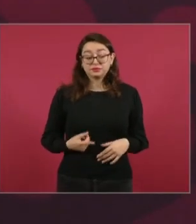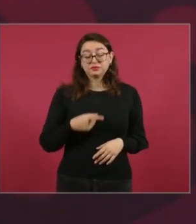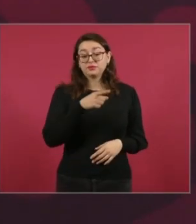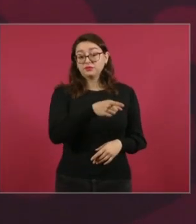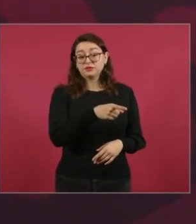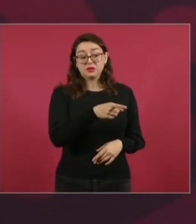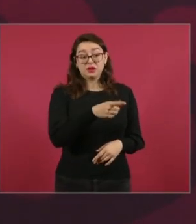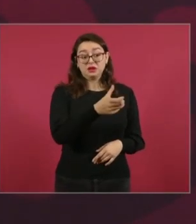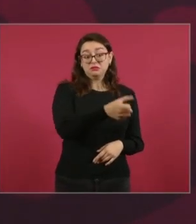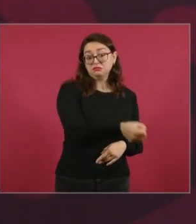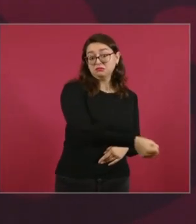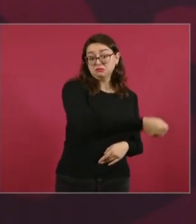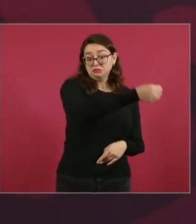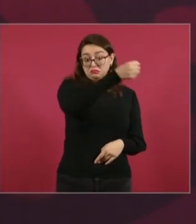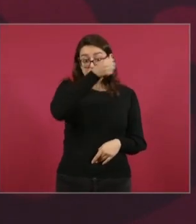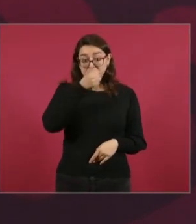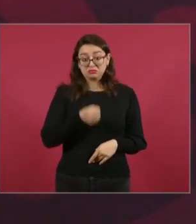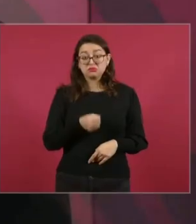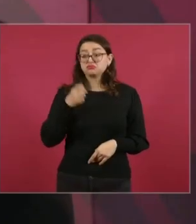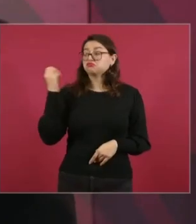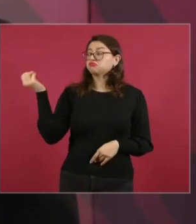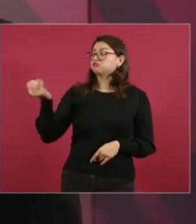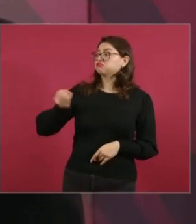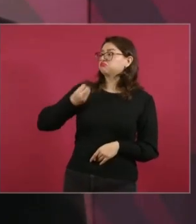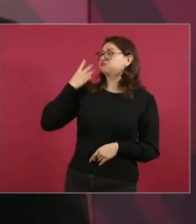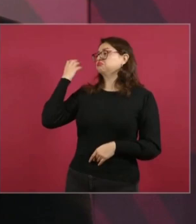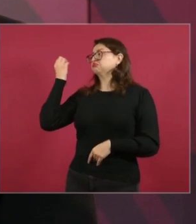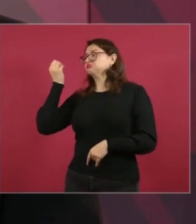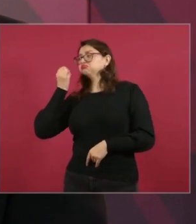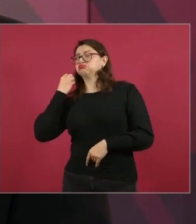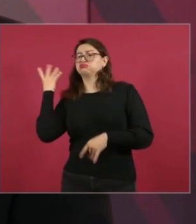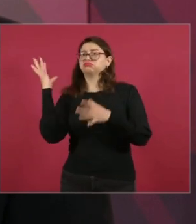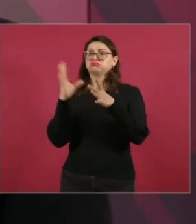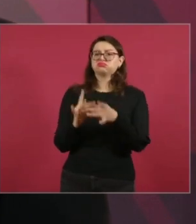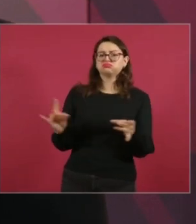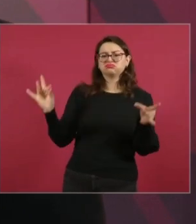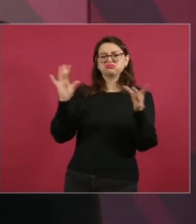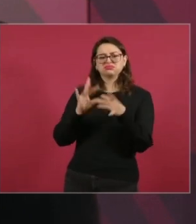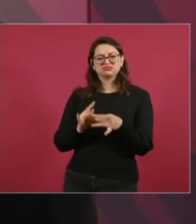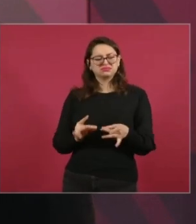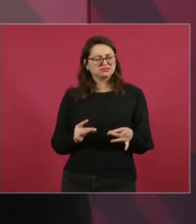España, todo este bloque conservador.